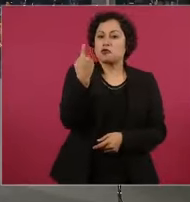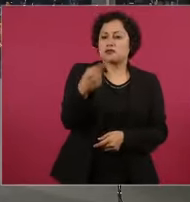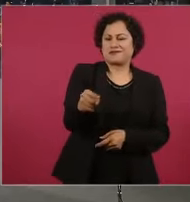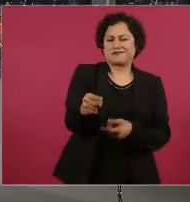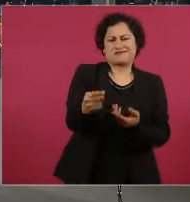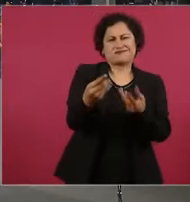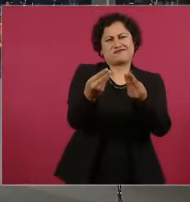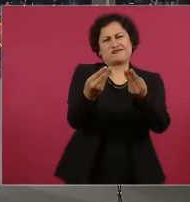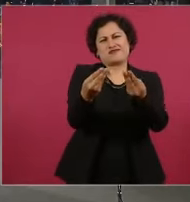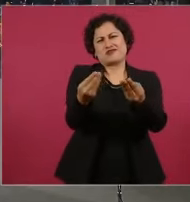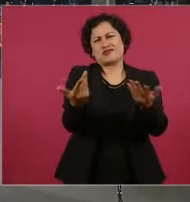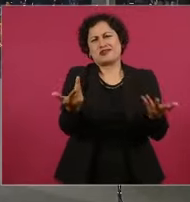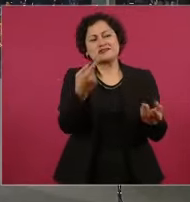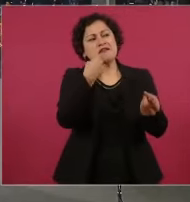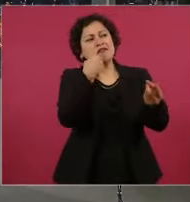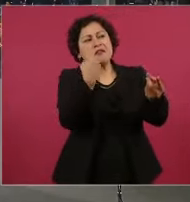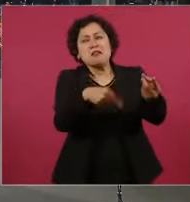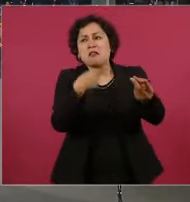son miles